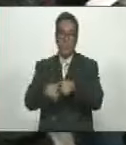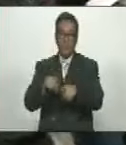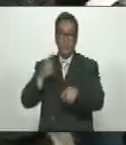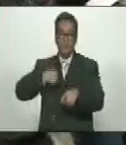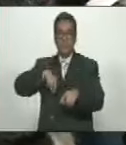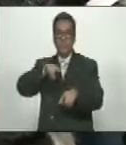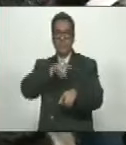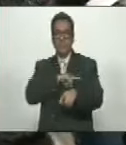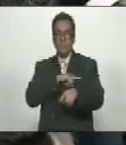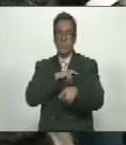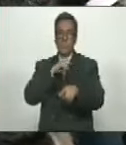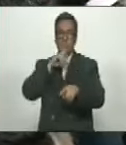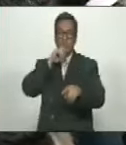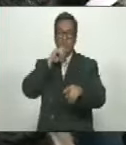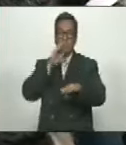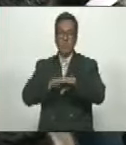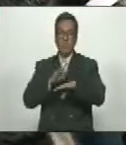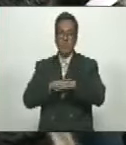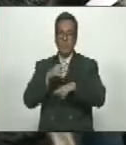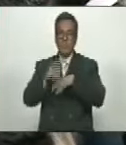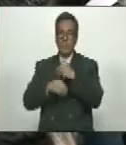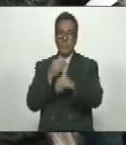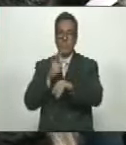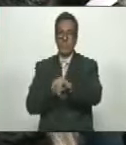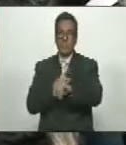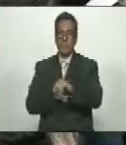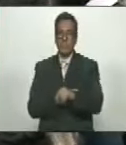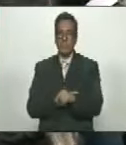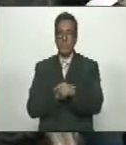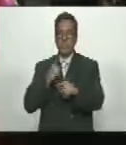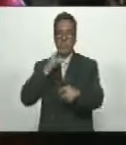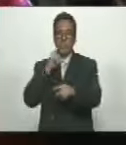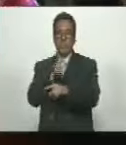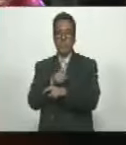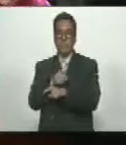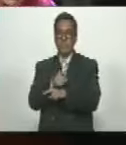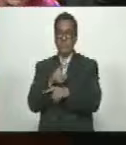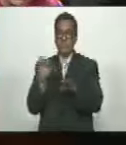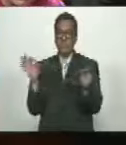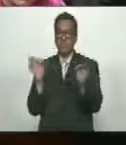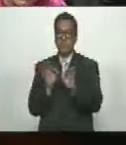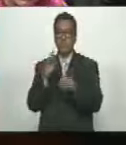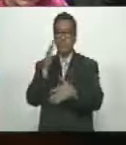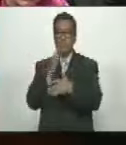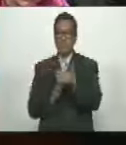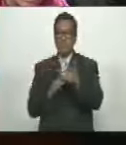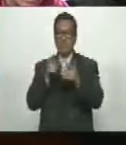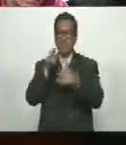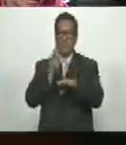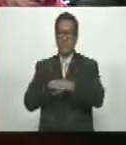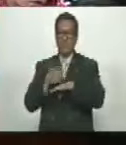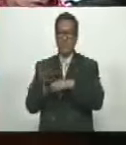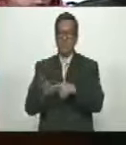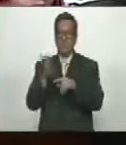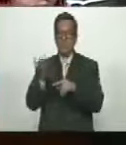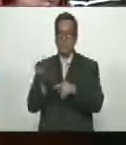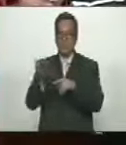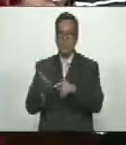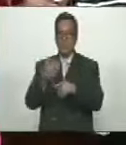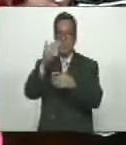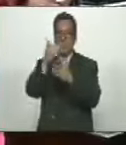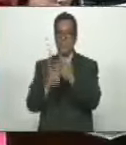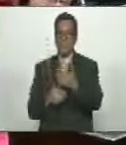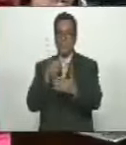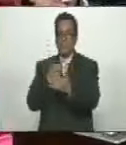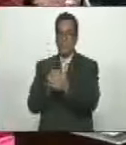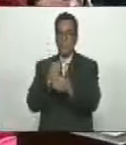nosotros no señalamos cuál es la causa de esa situación y la señalamos así sin ningún tipo de ambigüedad la causa fundamental del desplome